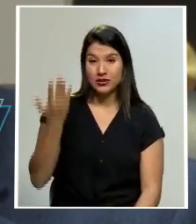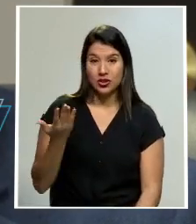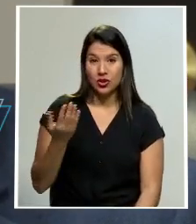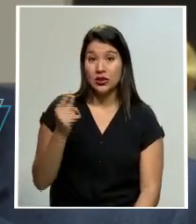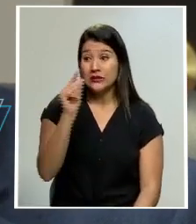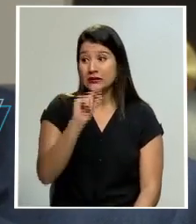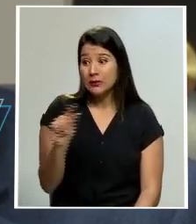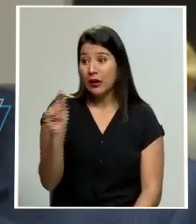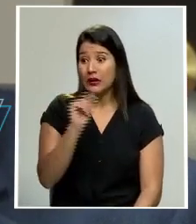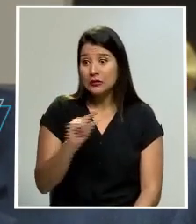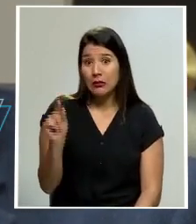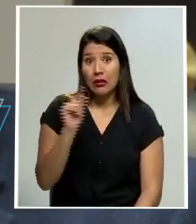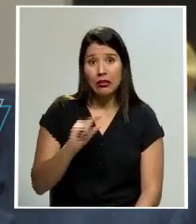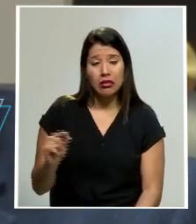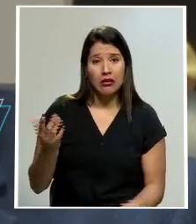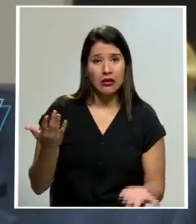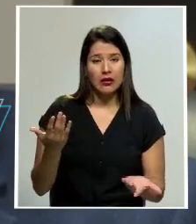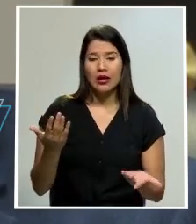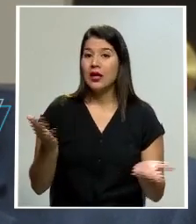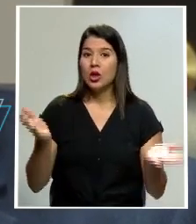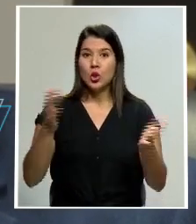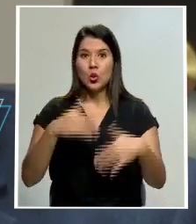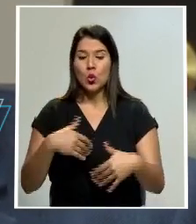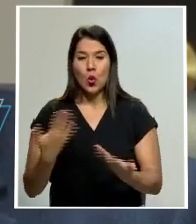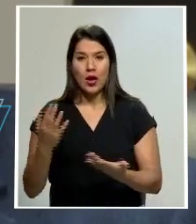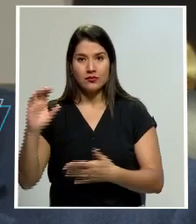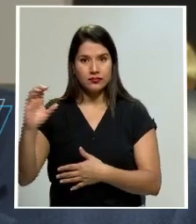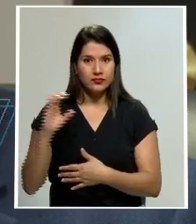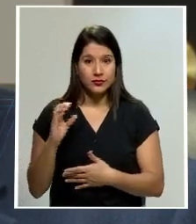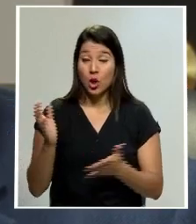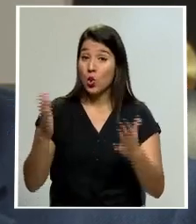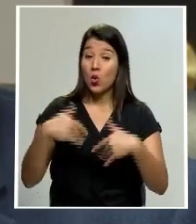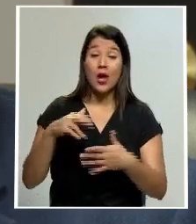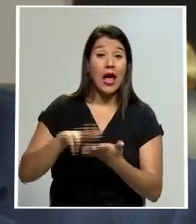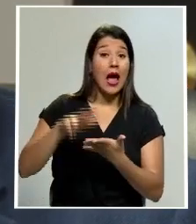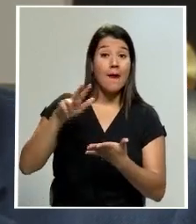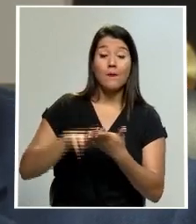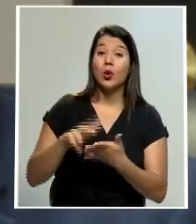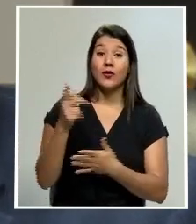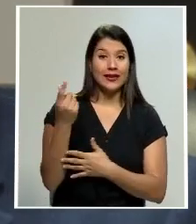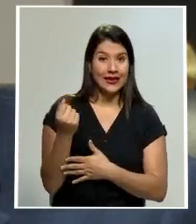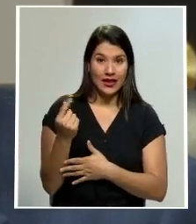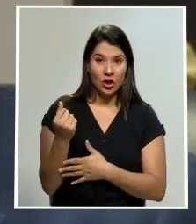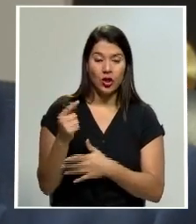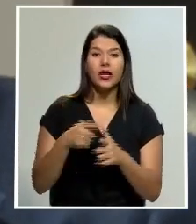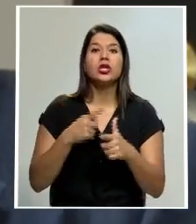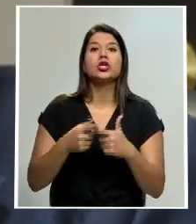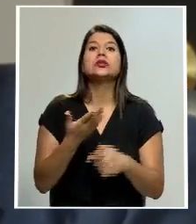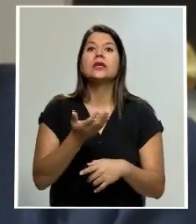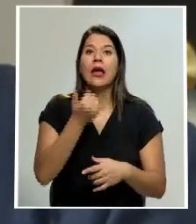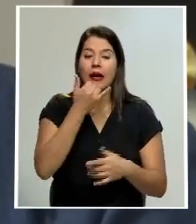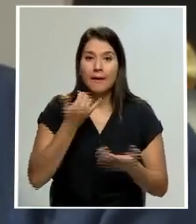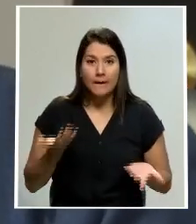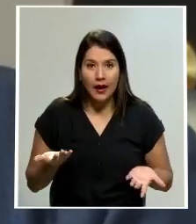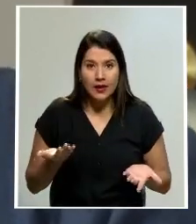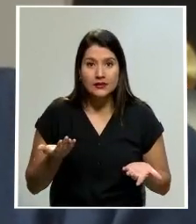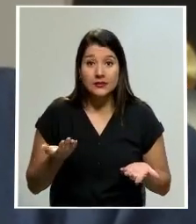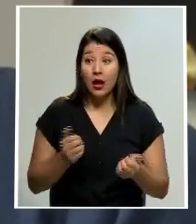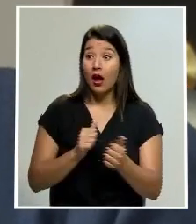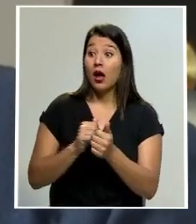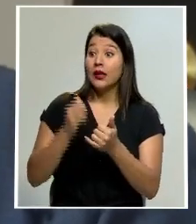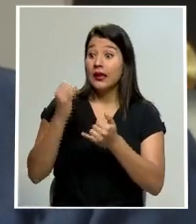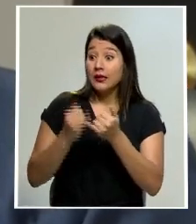las semanas, pasan las semanas, no se aprueba el dinero con el tiempo pertinente y qué va a suceder. Van a pasar los Juegos